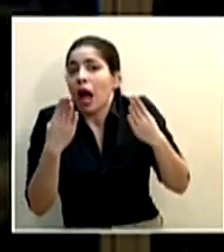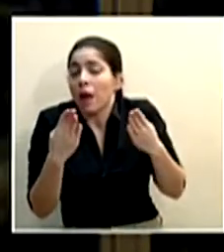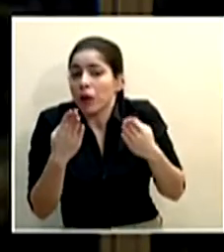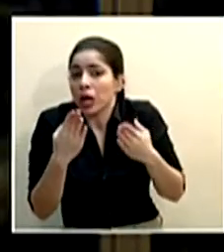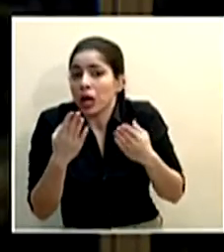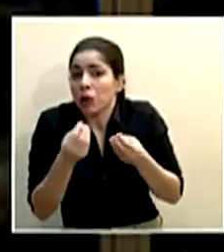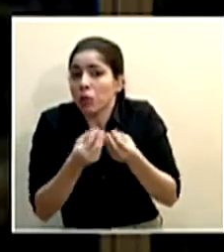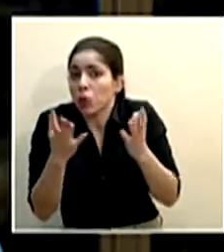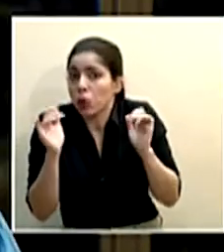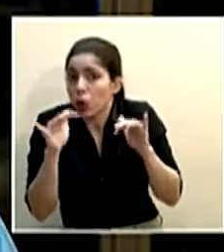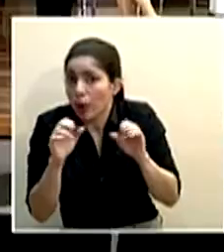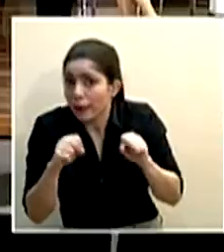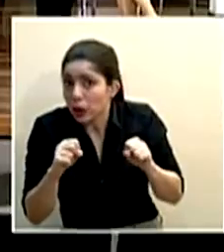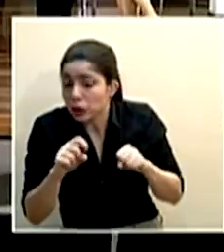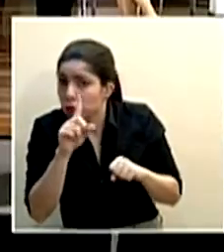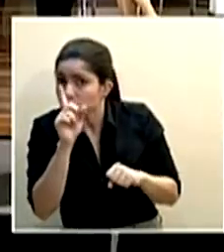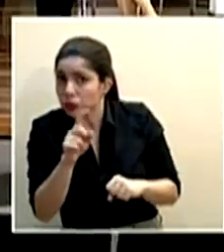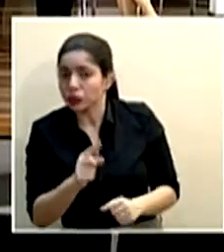cierta cantidad de público.